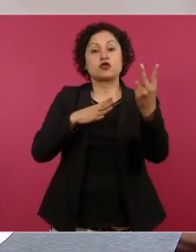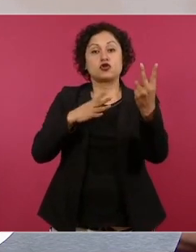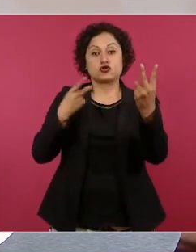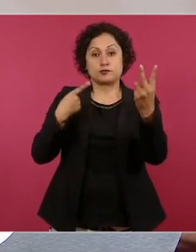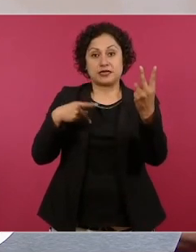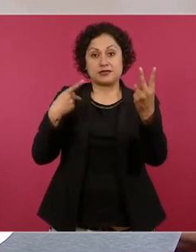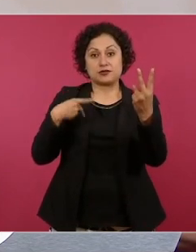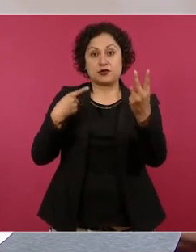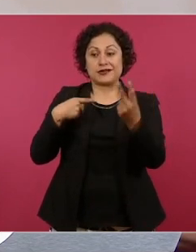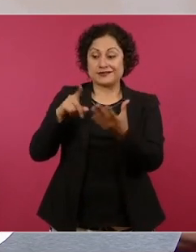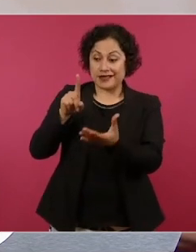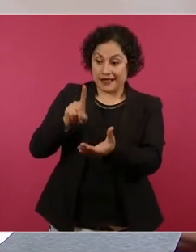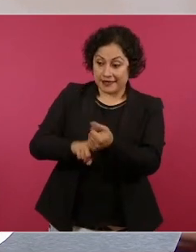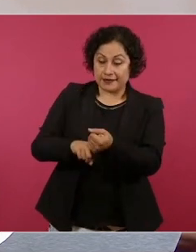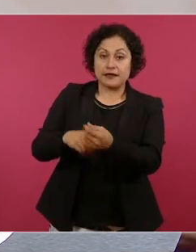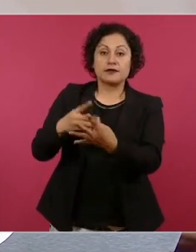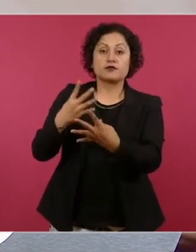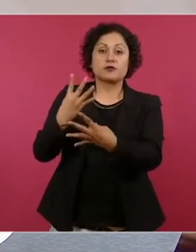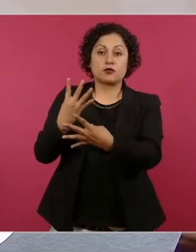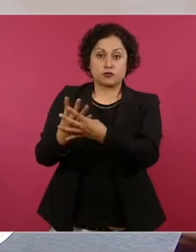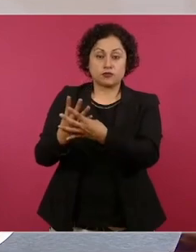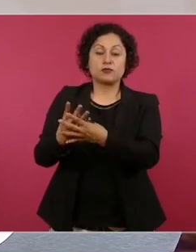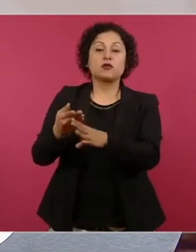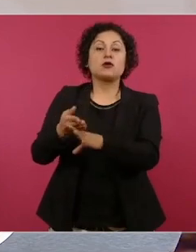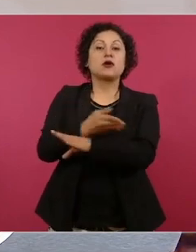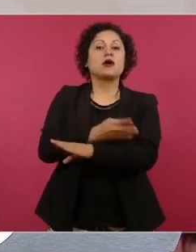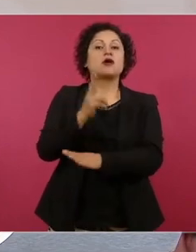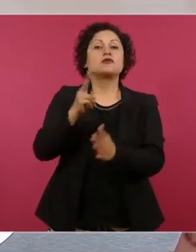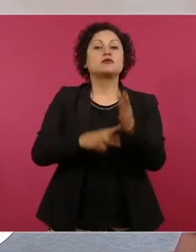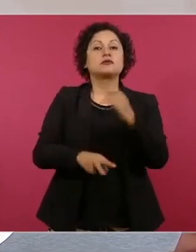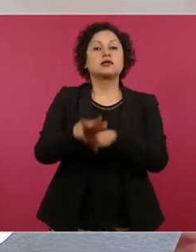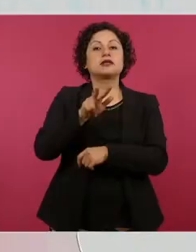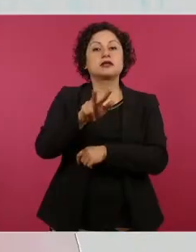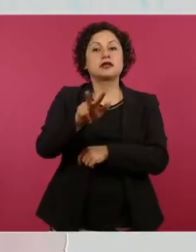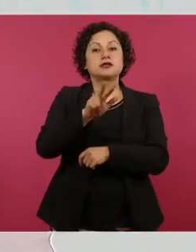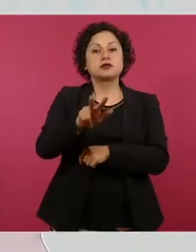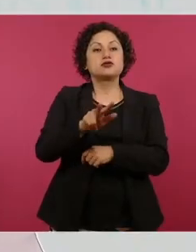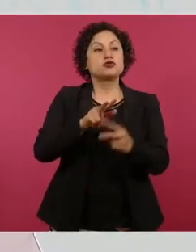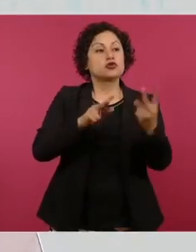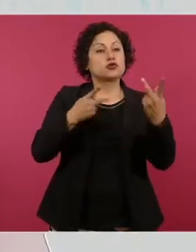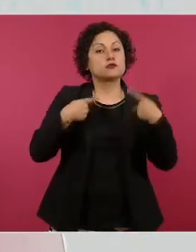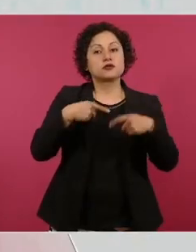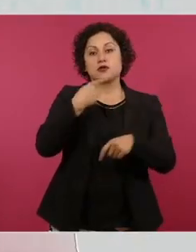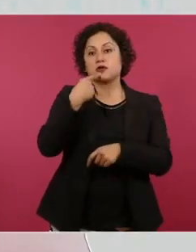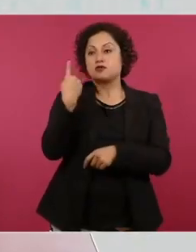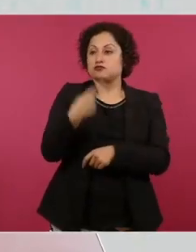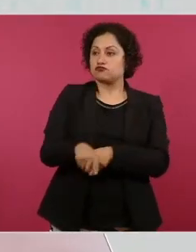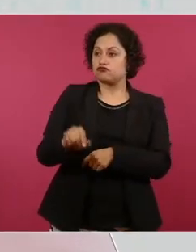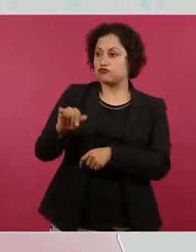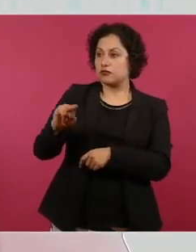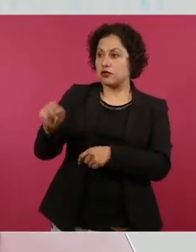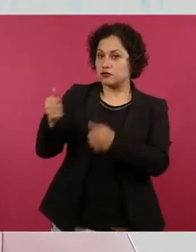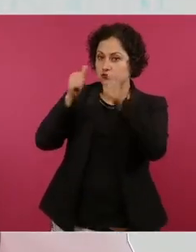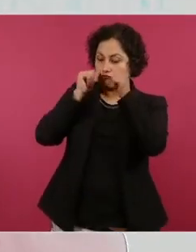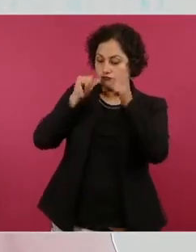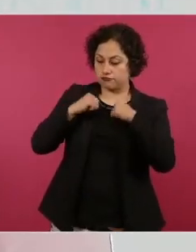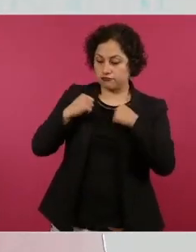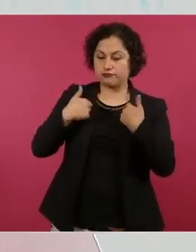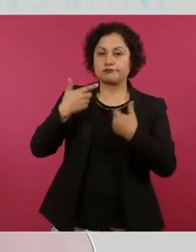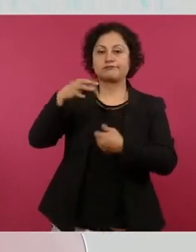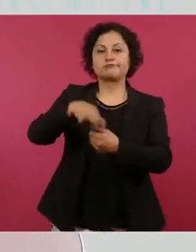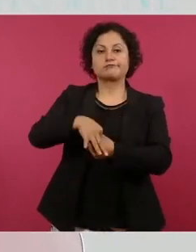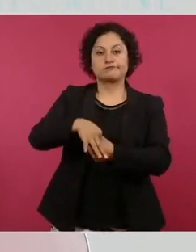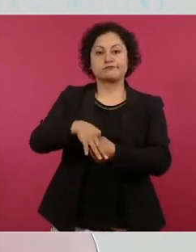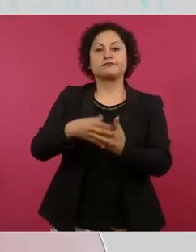Chiapas que en 2018 querían votar y no pudieron hacerlo. En consecuencia, el Tribunal Electoral